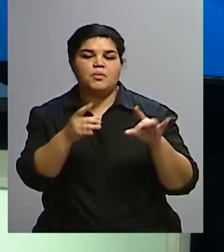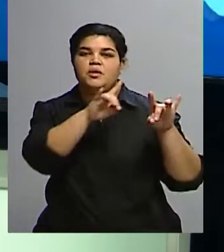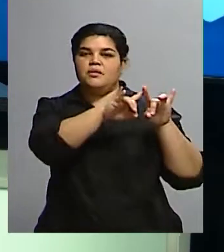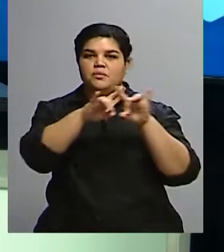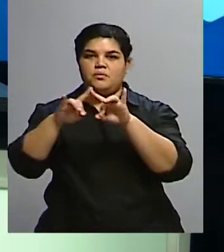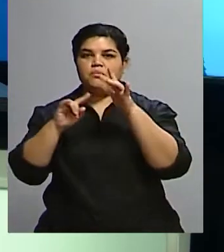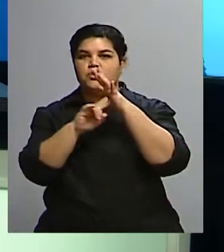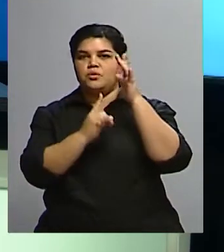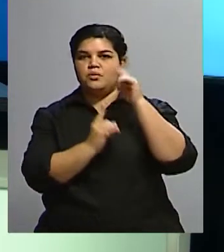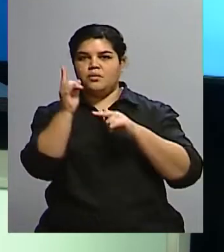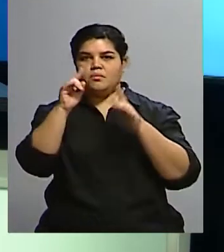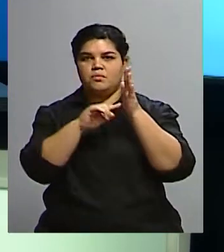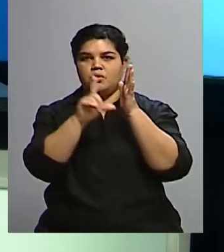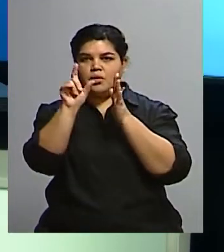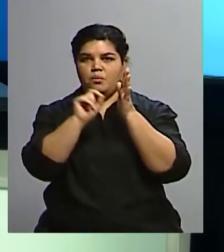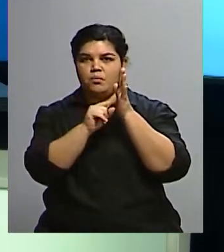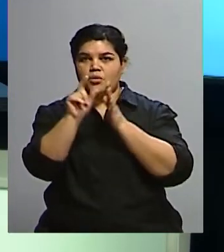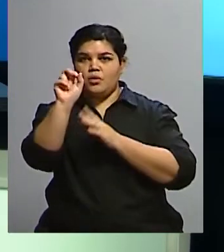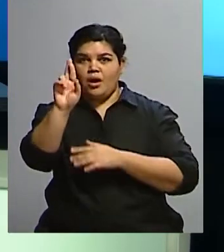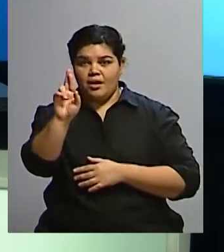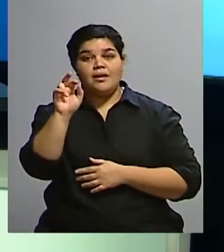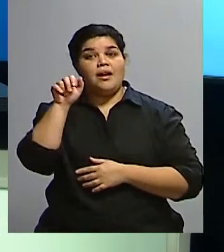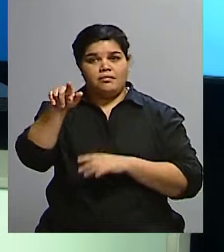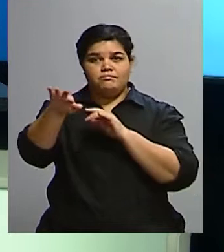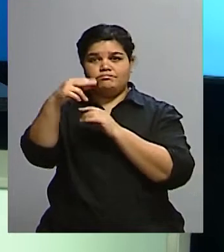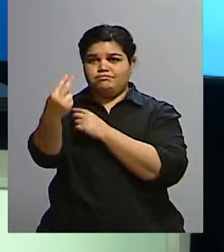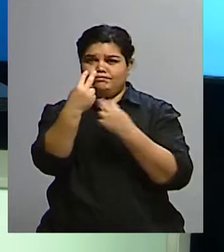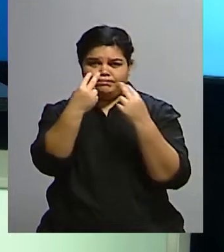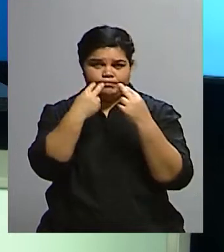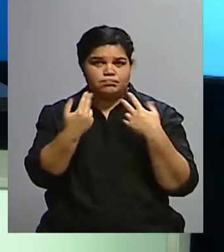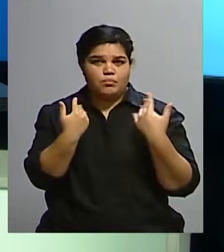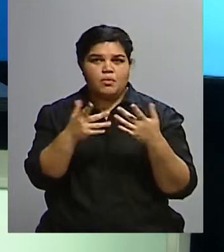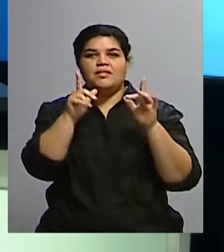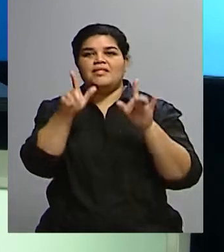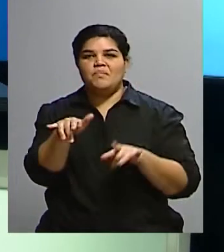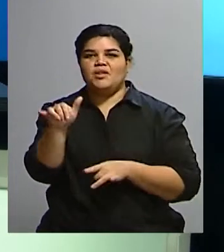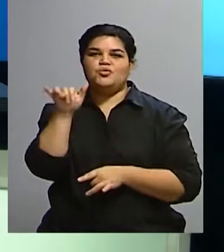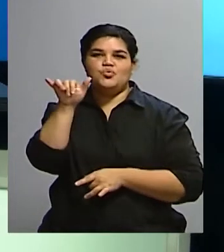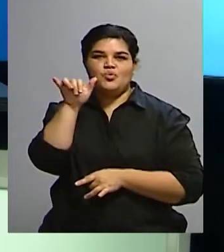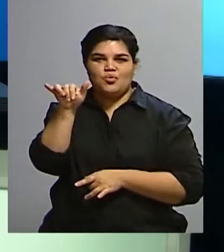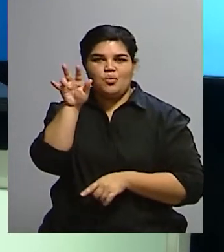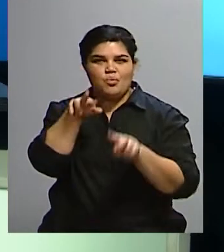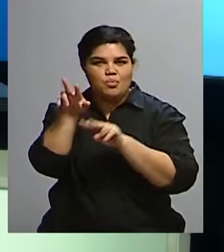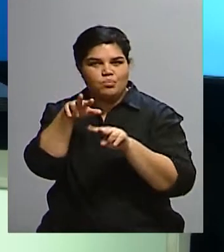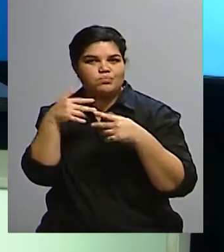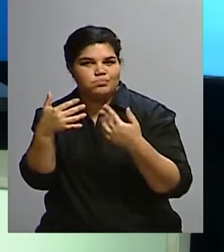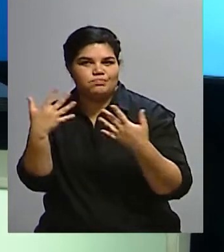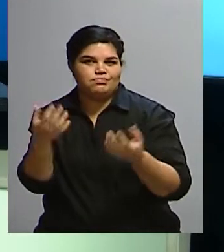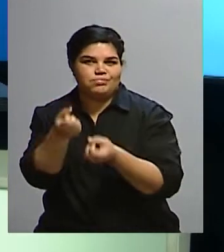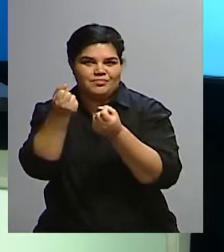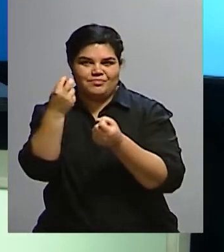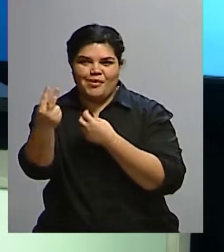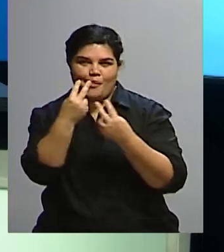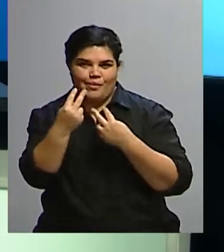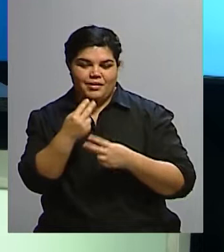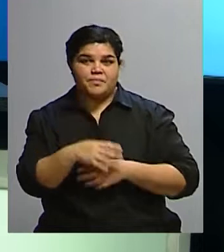.unidiversidad.com.ar. También estamos en YouTube. Hablando de lo que está sucediendo hoy por hoy